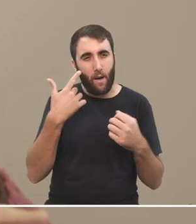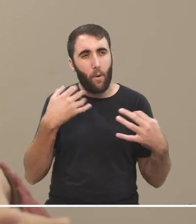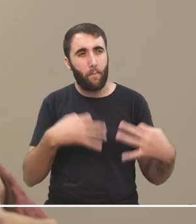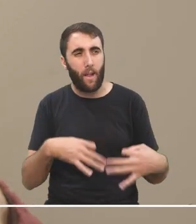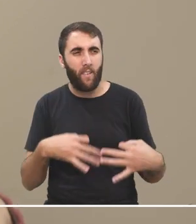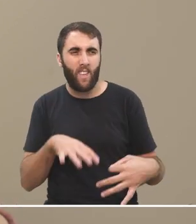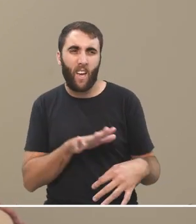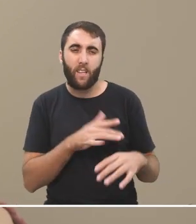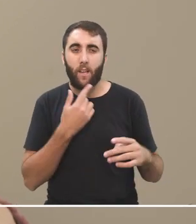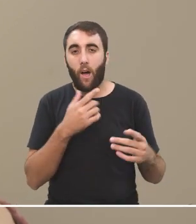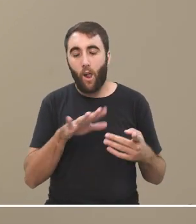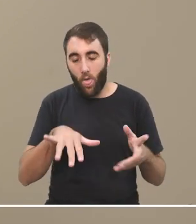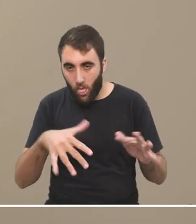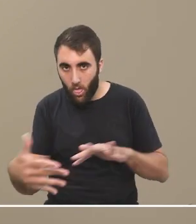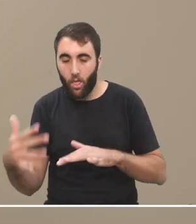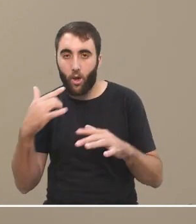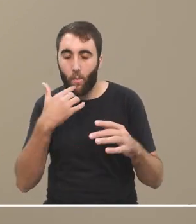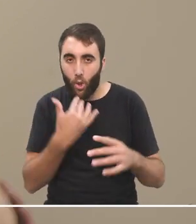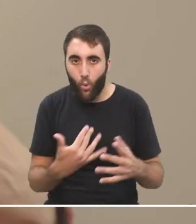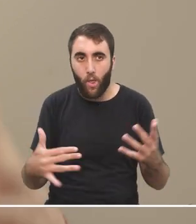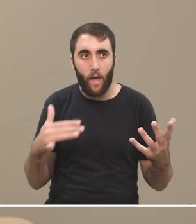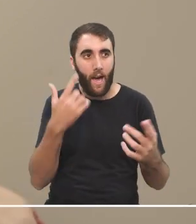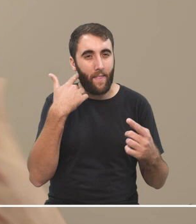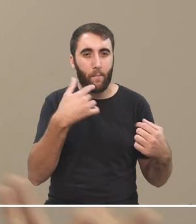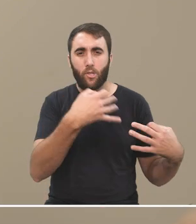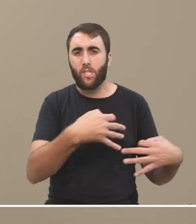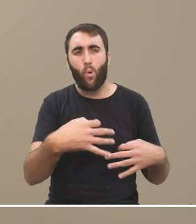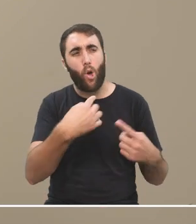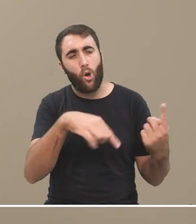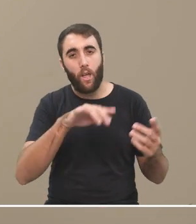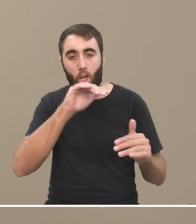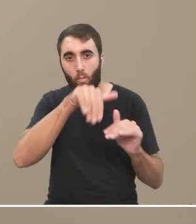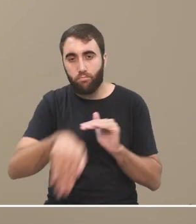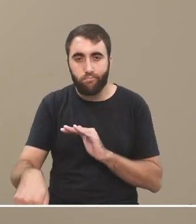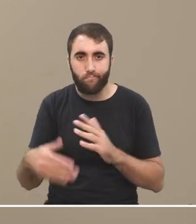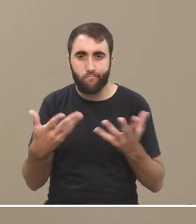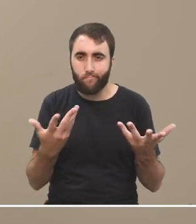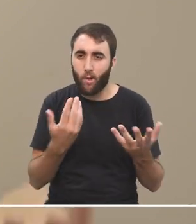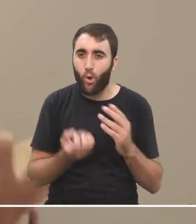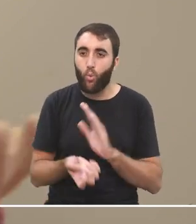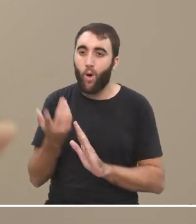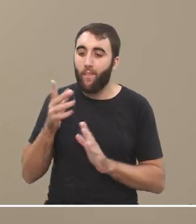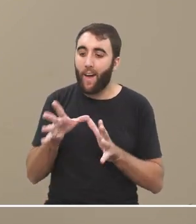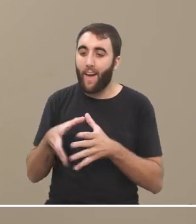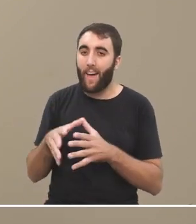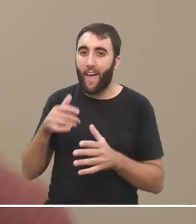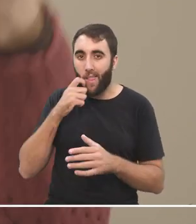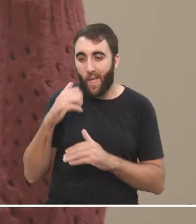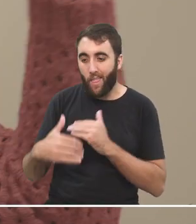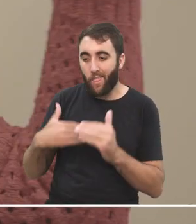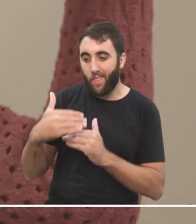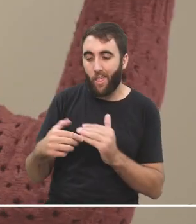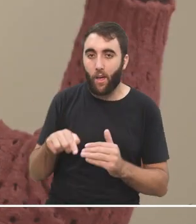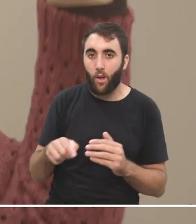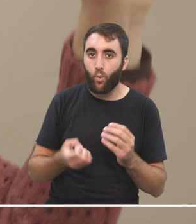estaba un suelo firme ya no lo es más entonces tratar de inculcar en las nuevas generaciones no sé si las